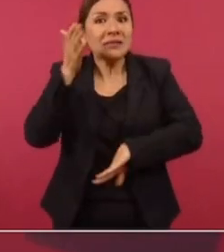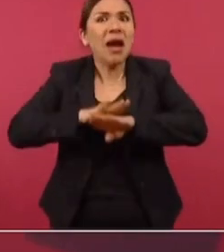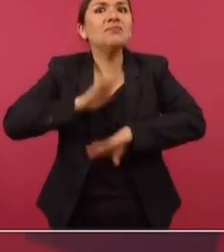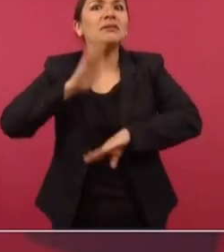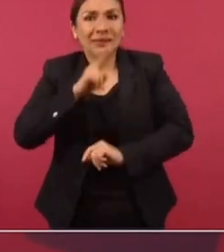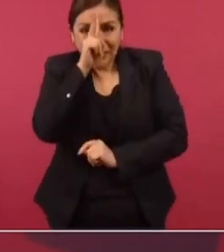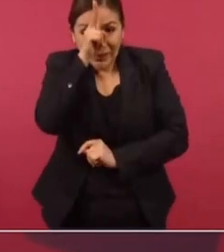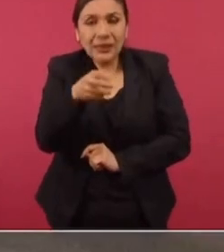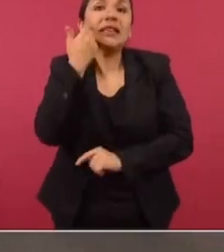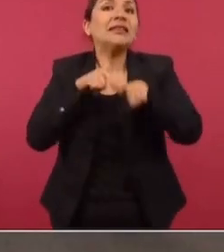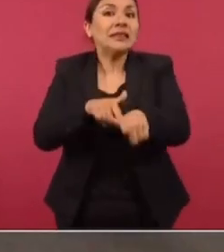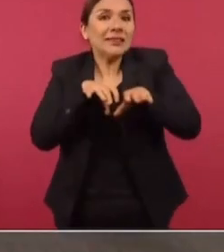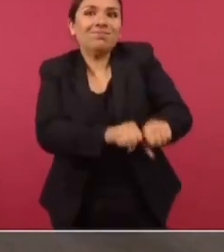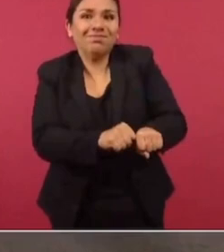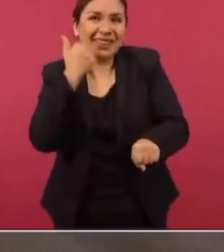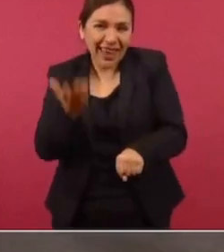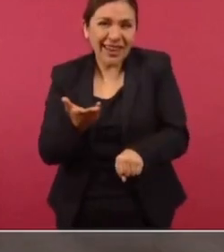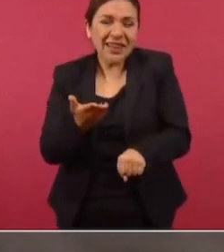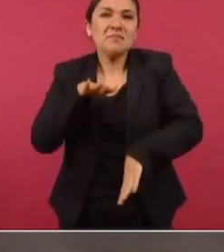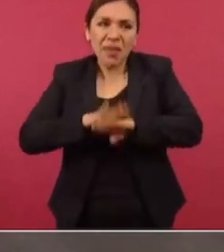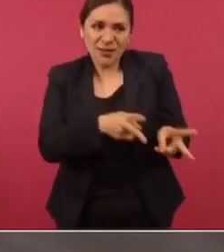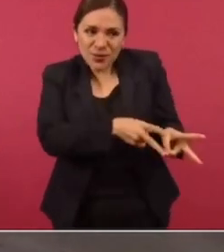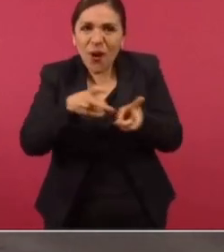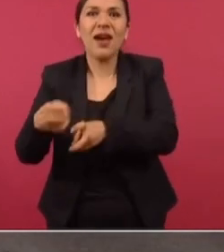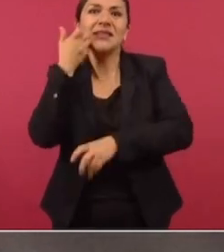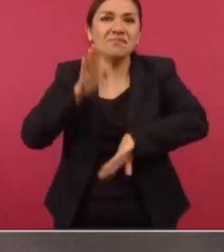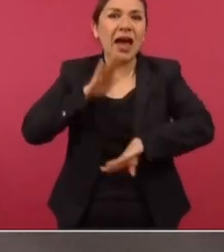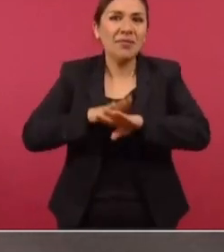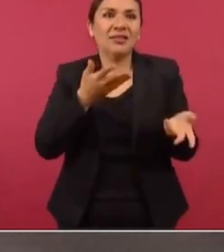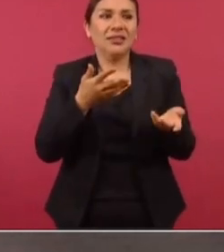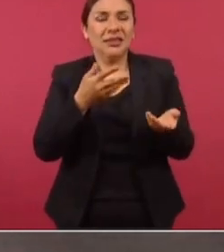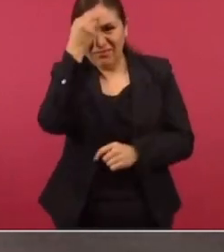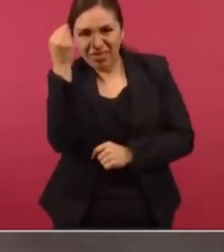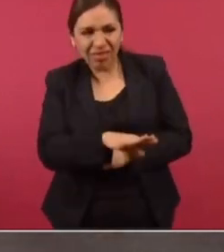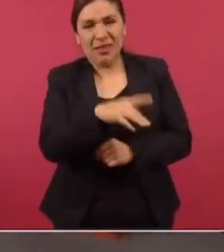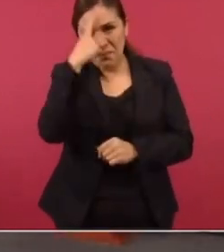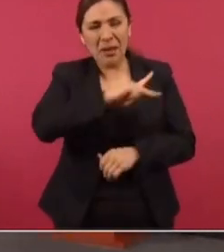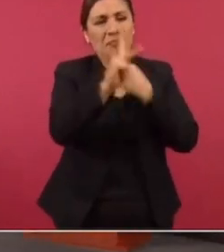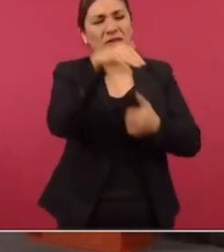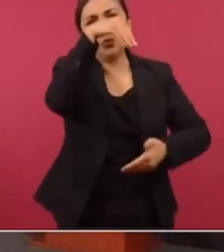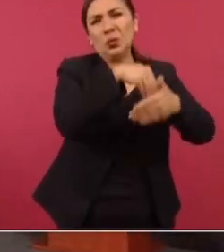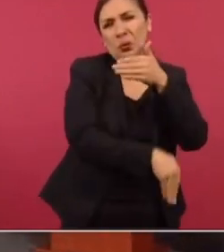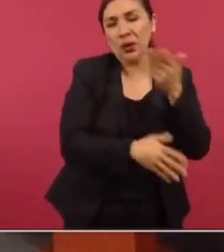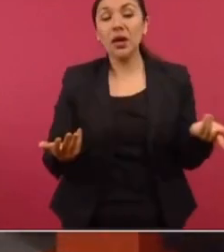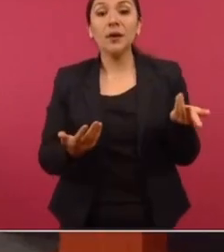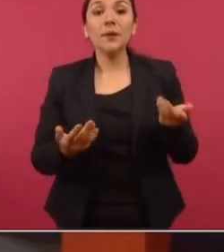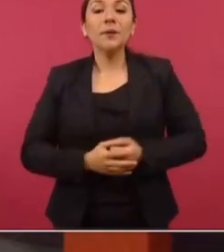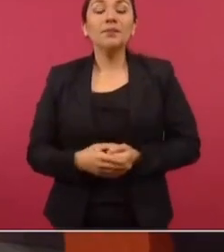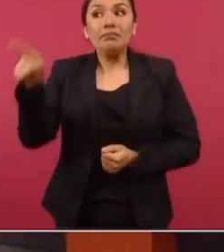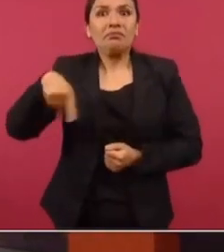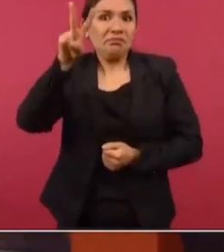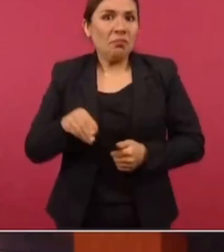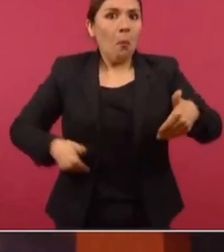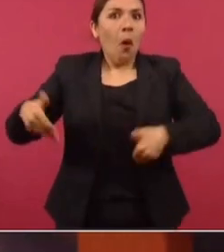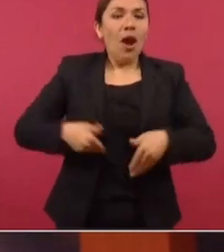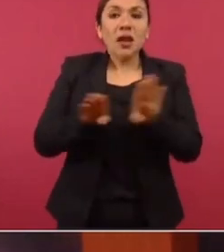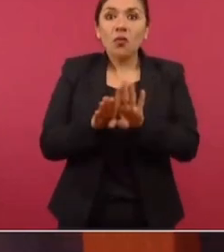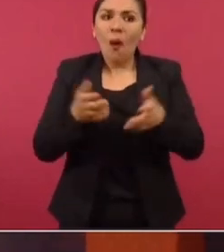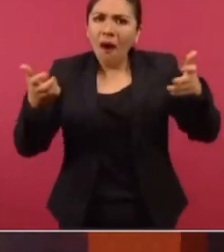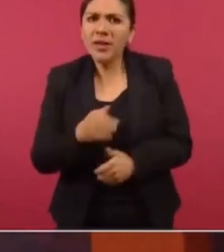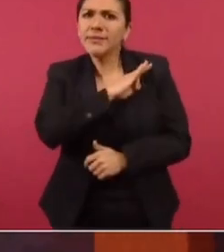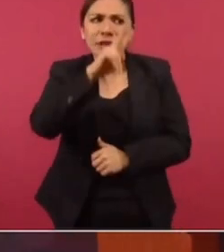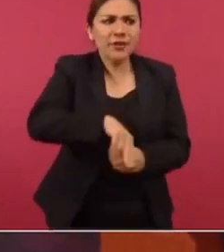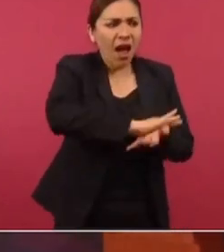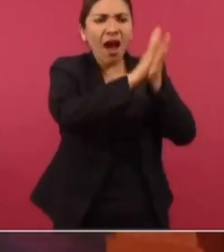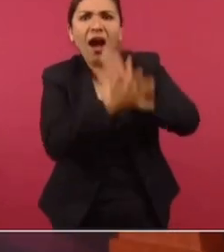quieren continuar robando, saqueando al país. Les molesta el que se esté llevando a cabo